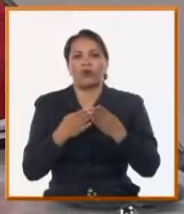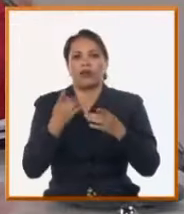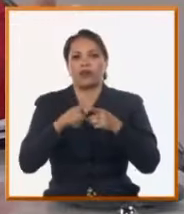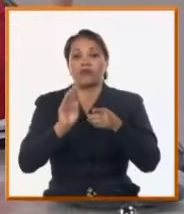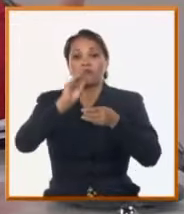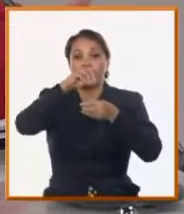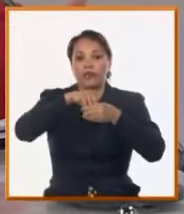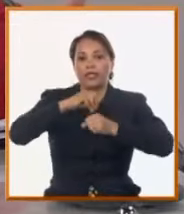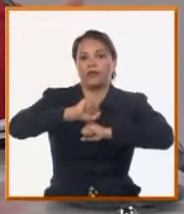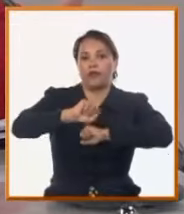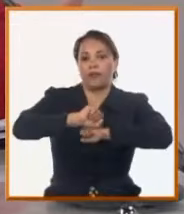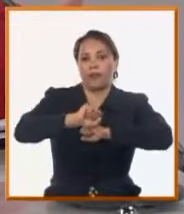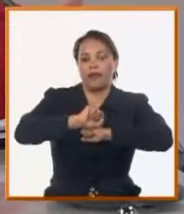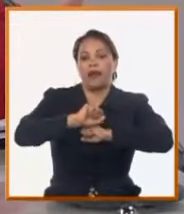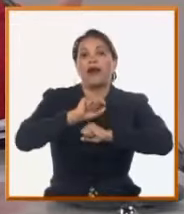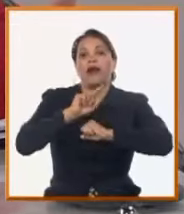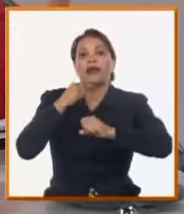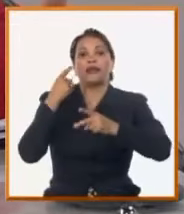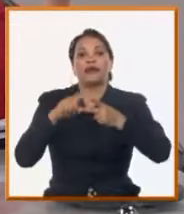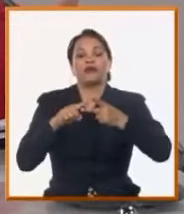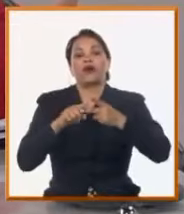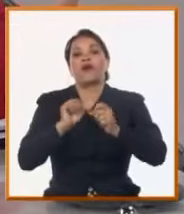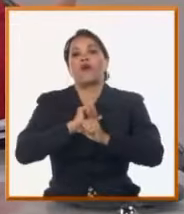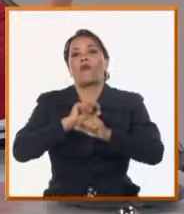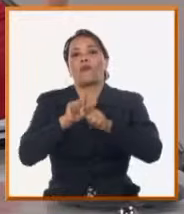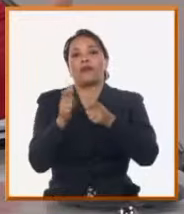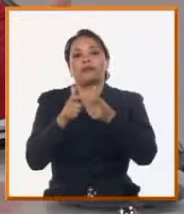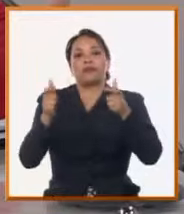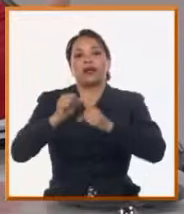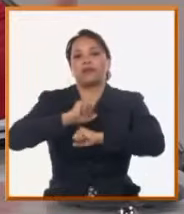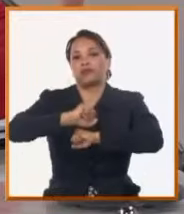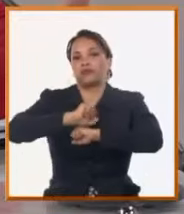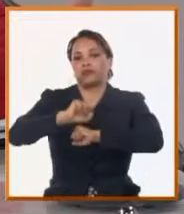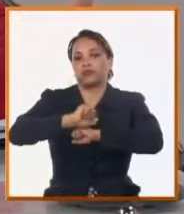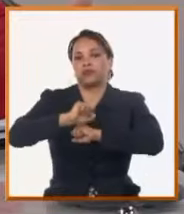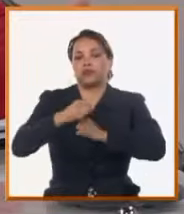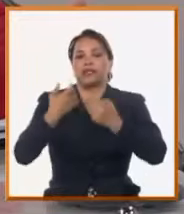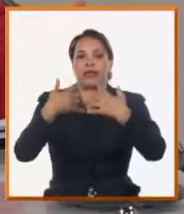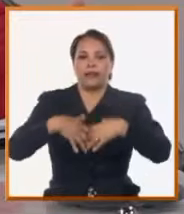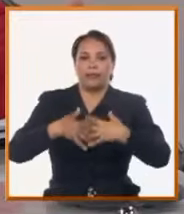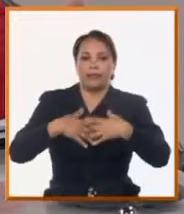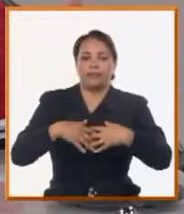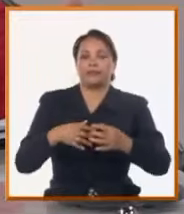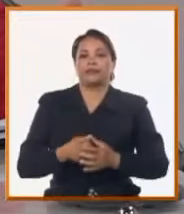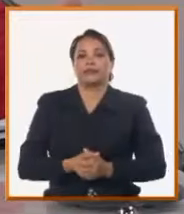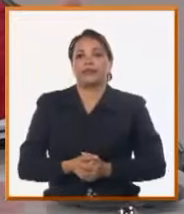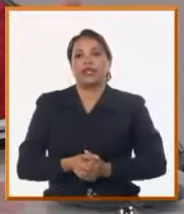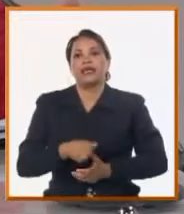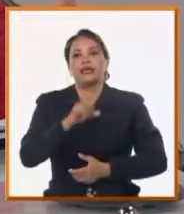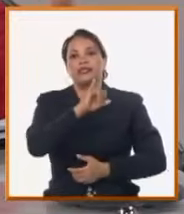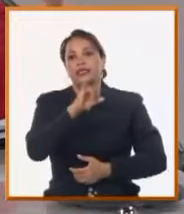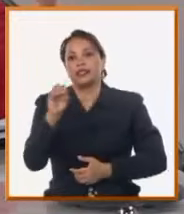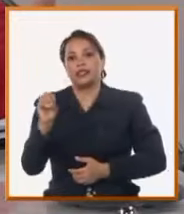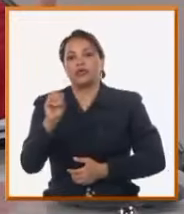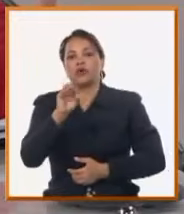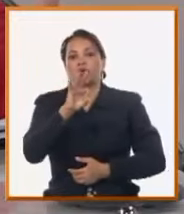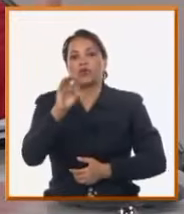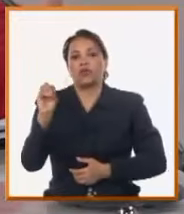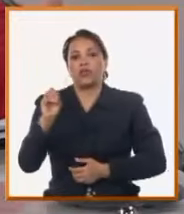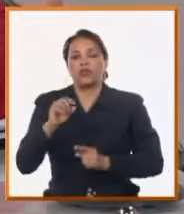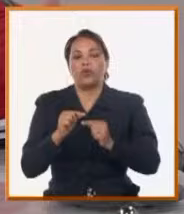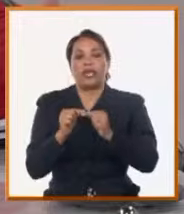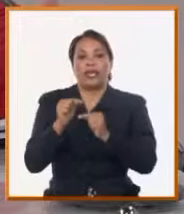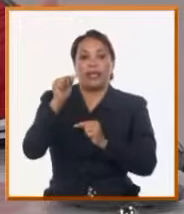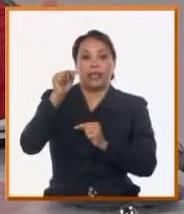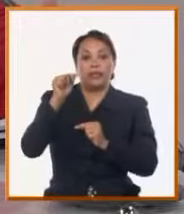civiles, y aumentar la producción de la planta. Esos son los objetivos fundamentales, llevar de 600, 800 litros por segundo, y